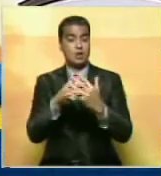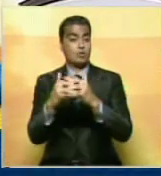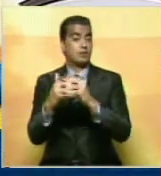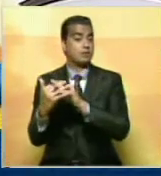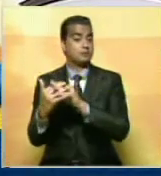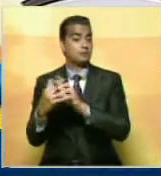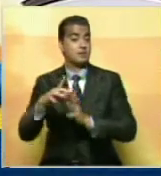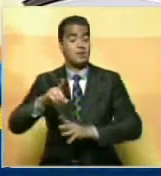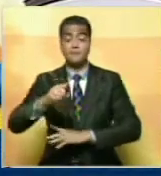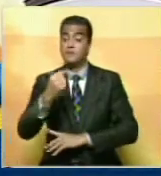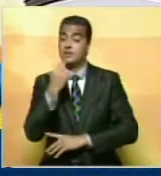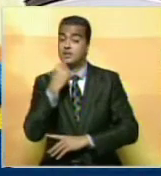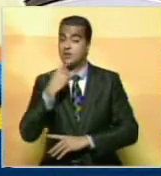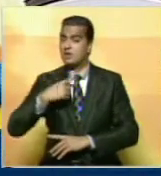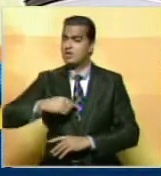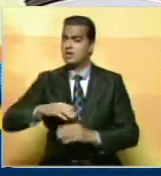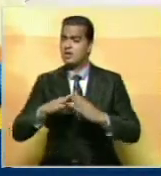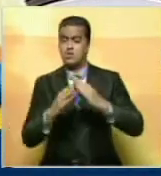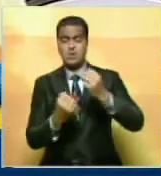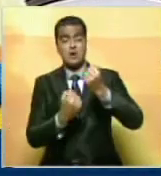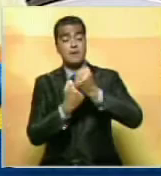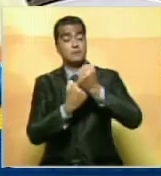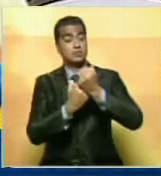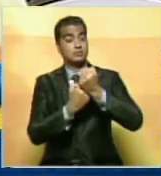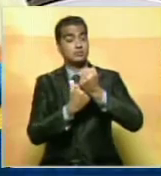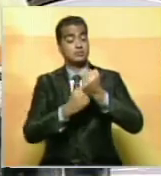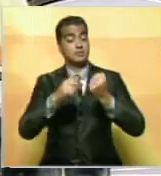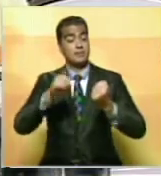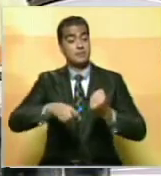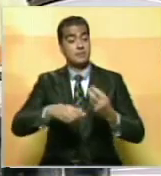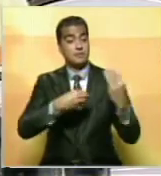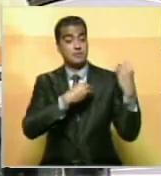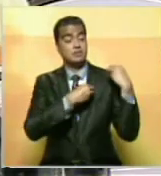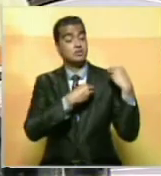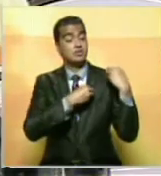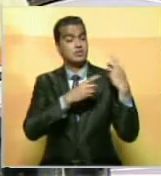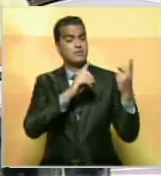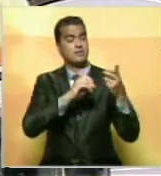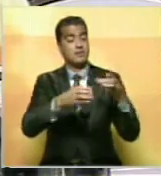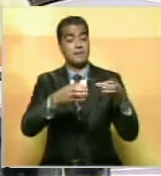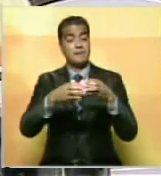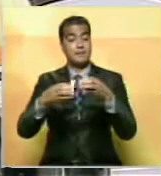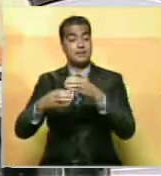Montoya afirmó que cuenta con el respaldo también de militantes de los diferentes partidos del oficialismo.